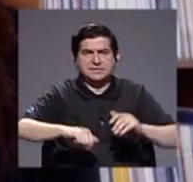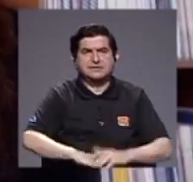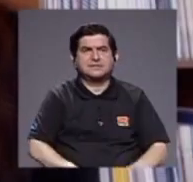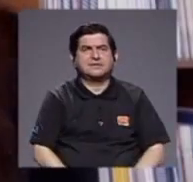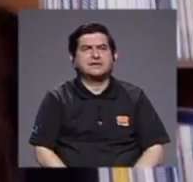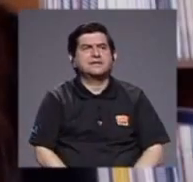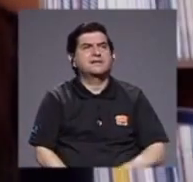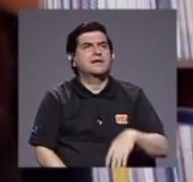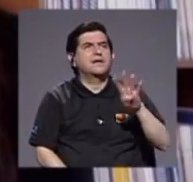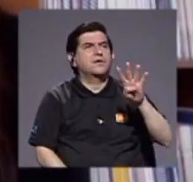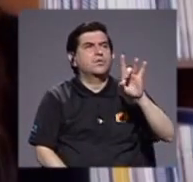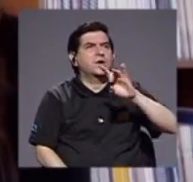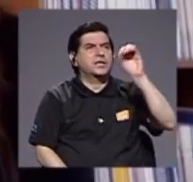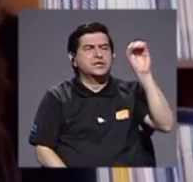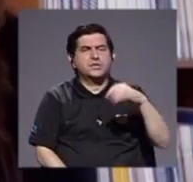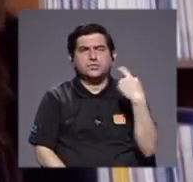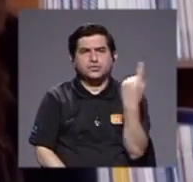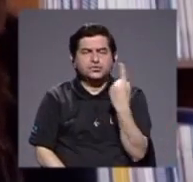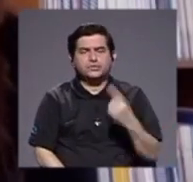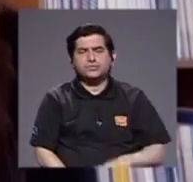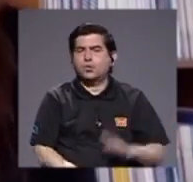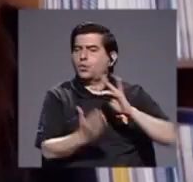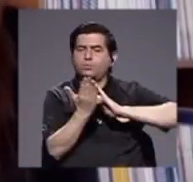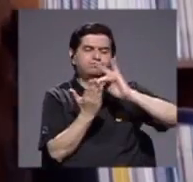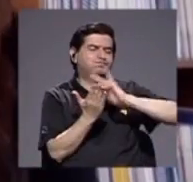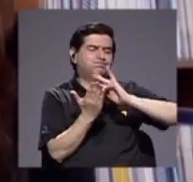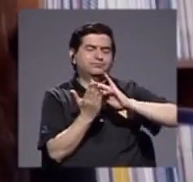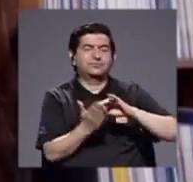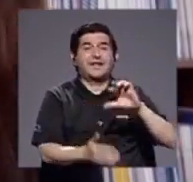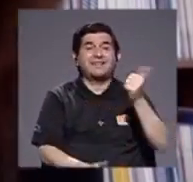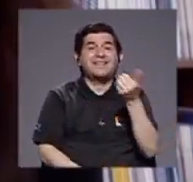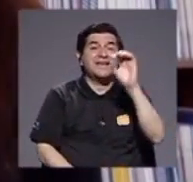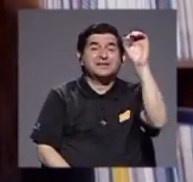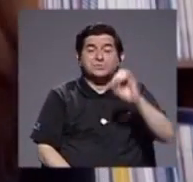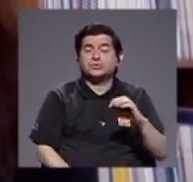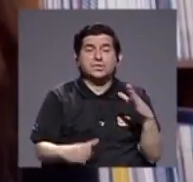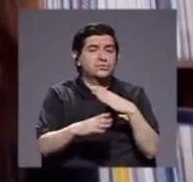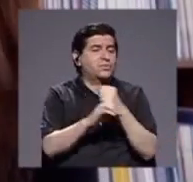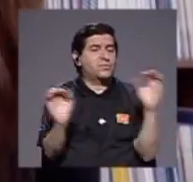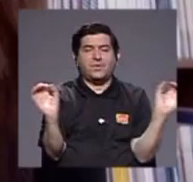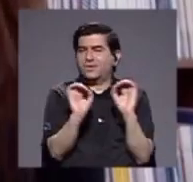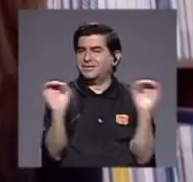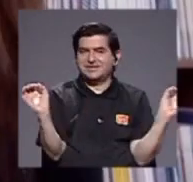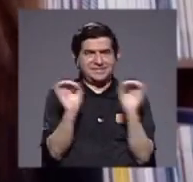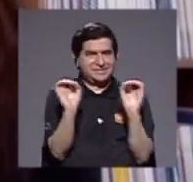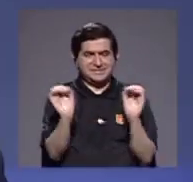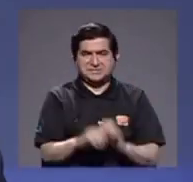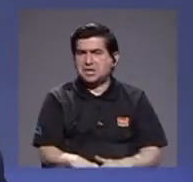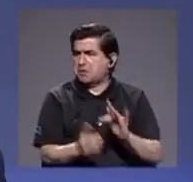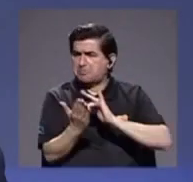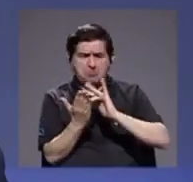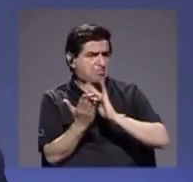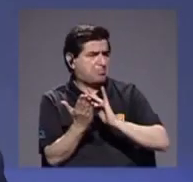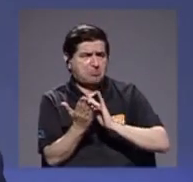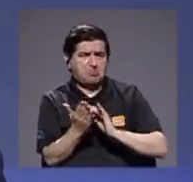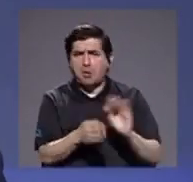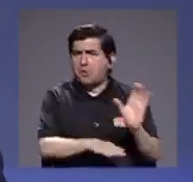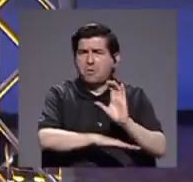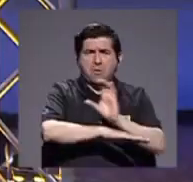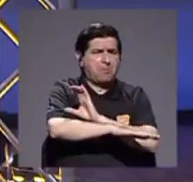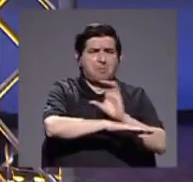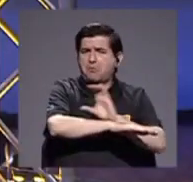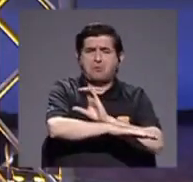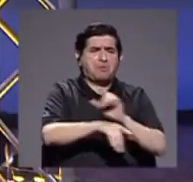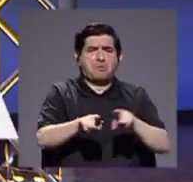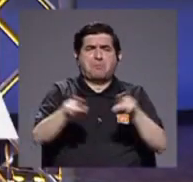un 48% solo lo hace por celular y un 10% no lo hace por ningún lado, ni por celular ni por computadora.